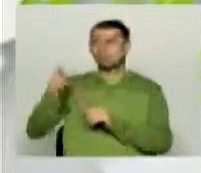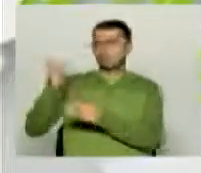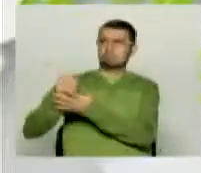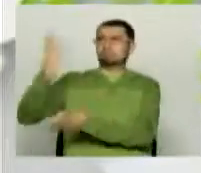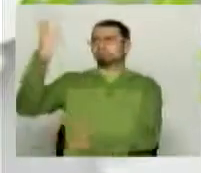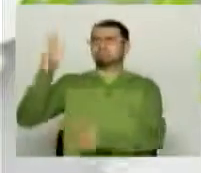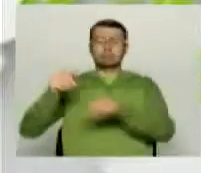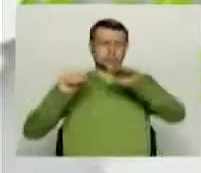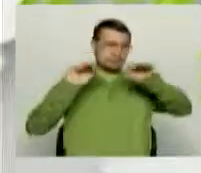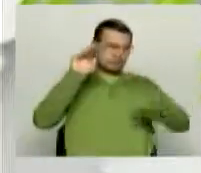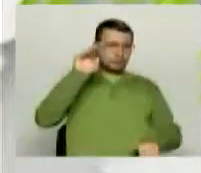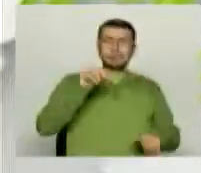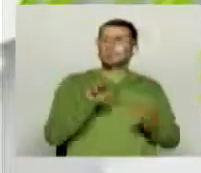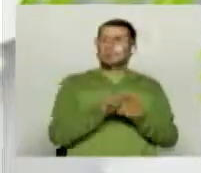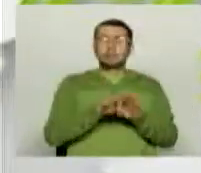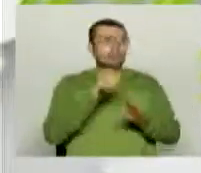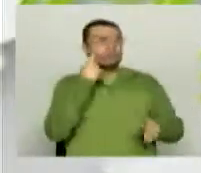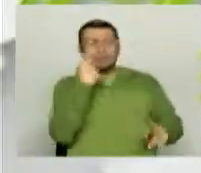permite aquí en Colombia en el rebusque.